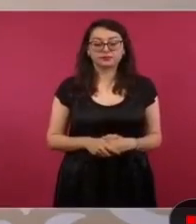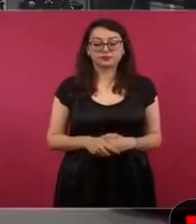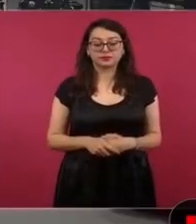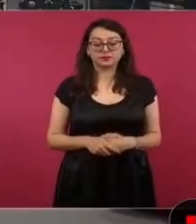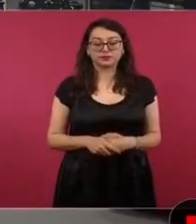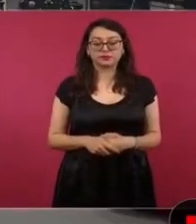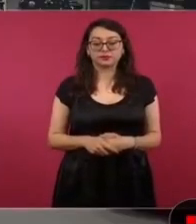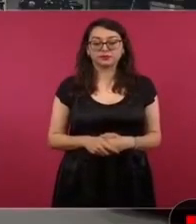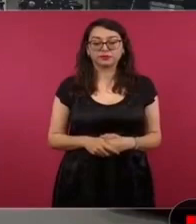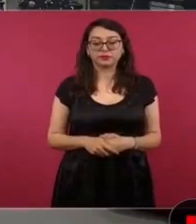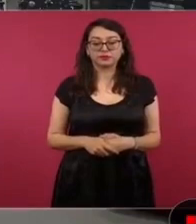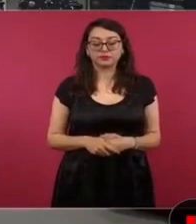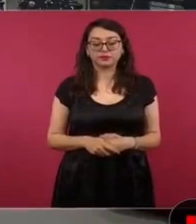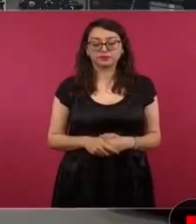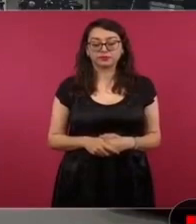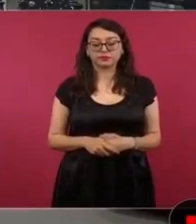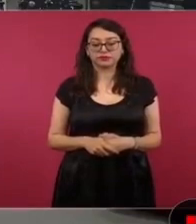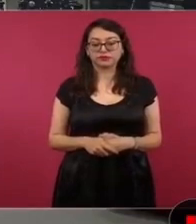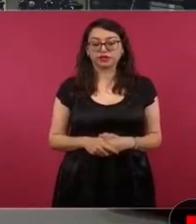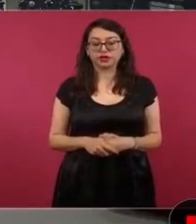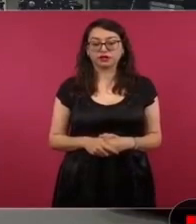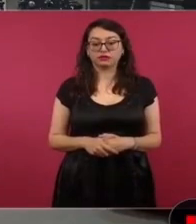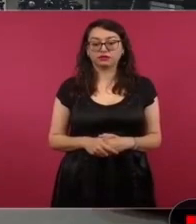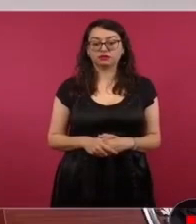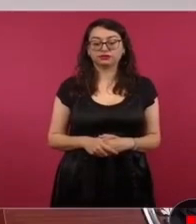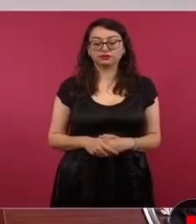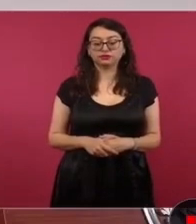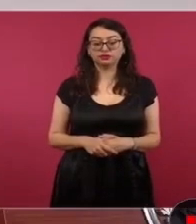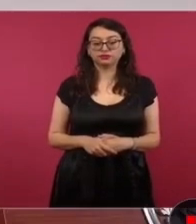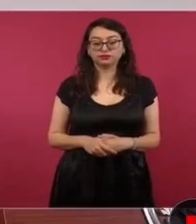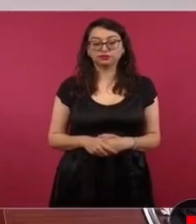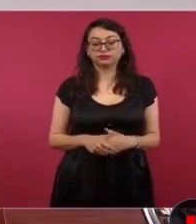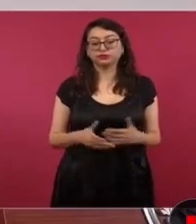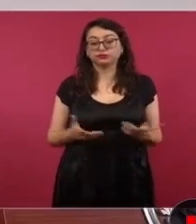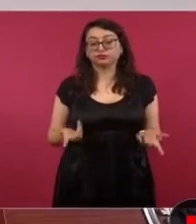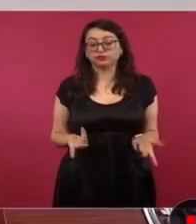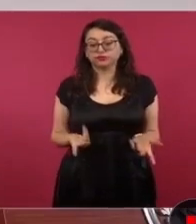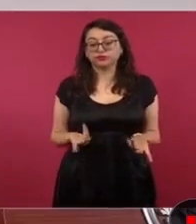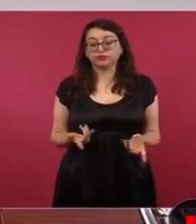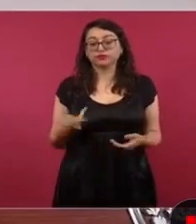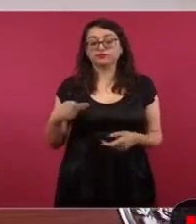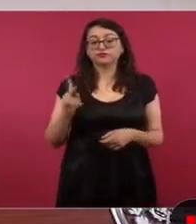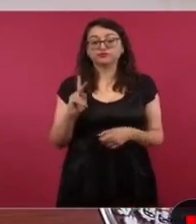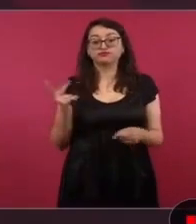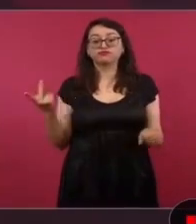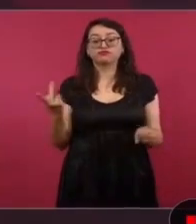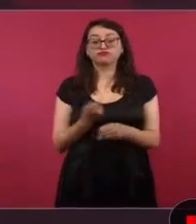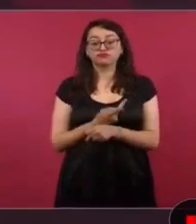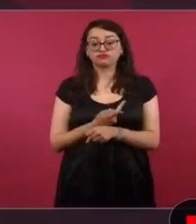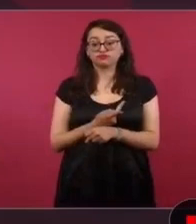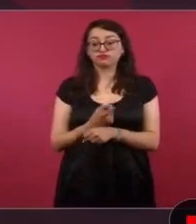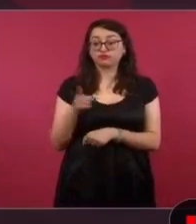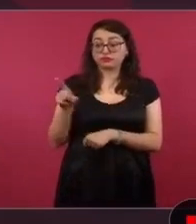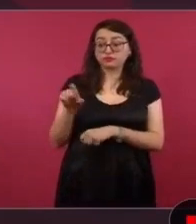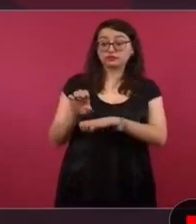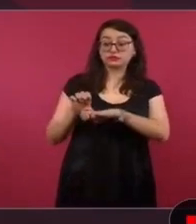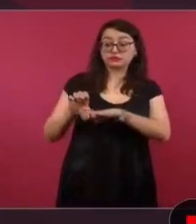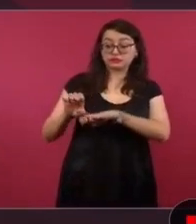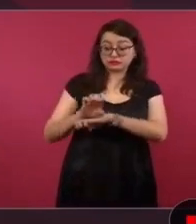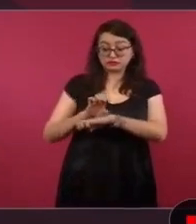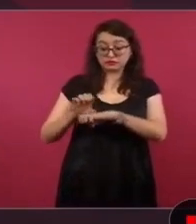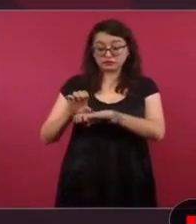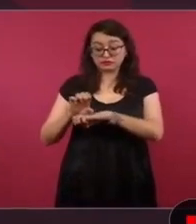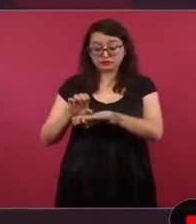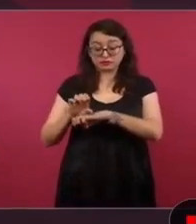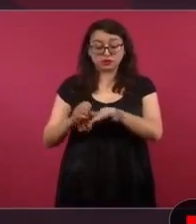Pero hay otra situación, es que este gobierno nuevo en